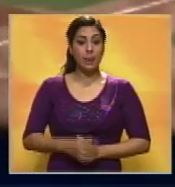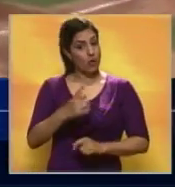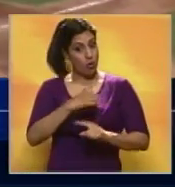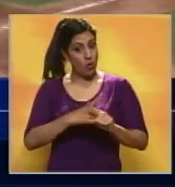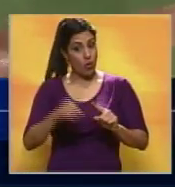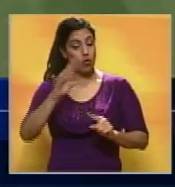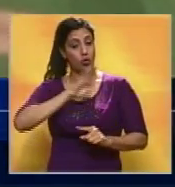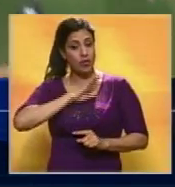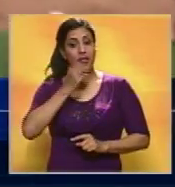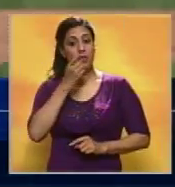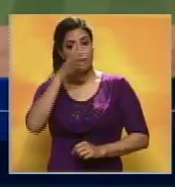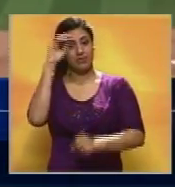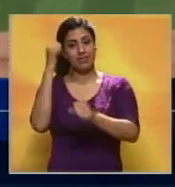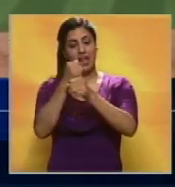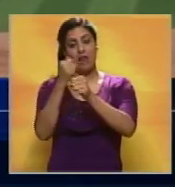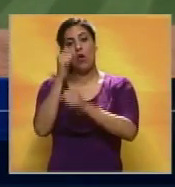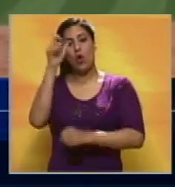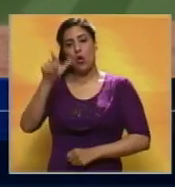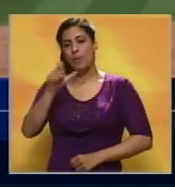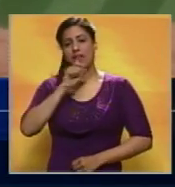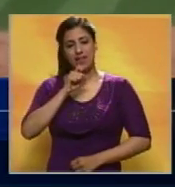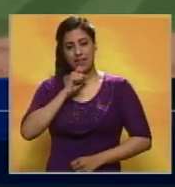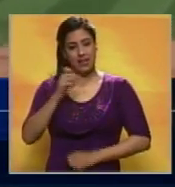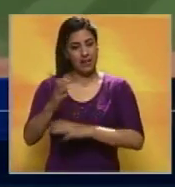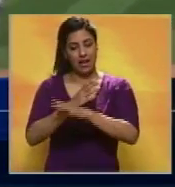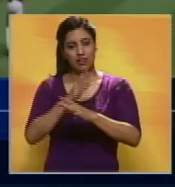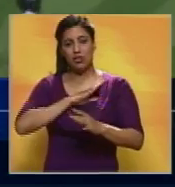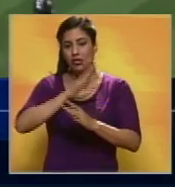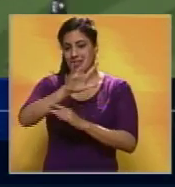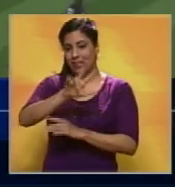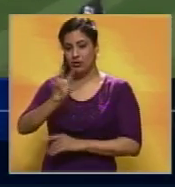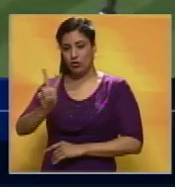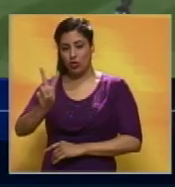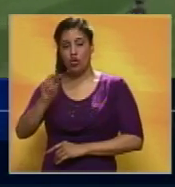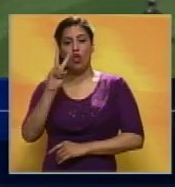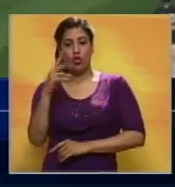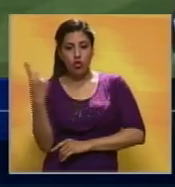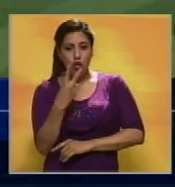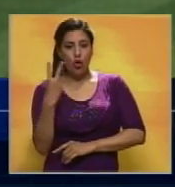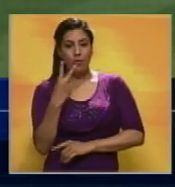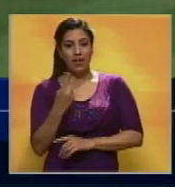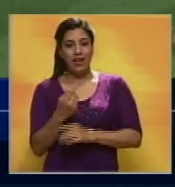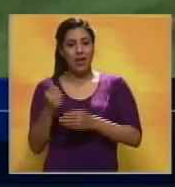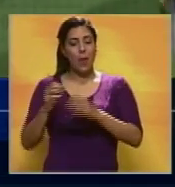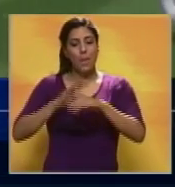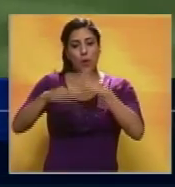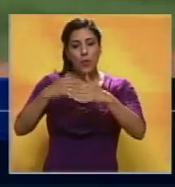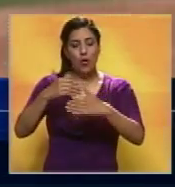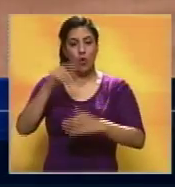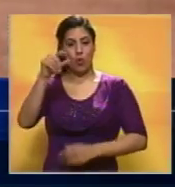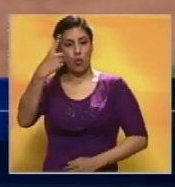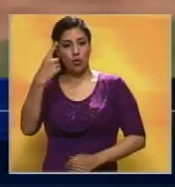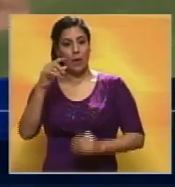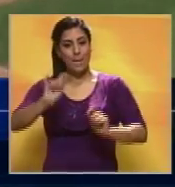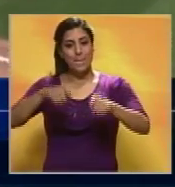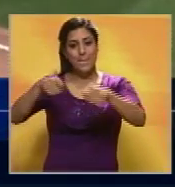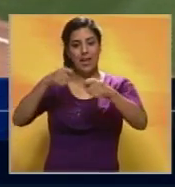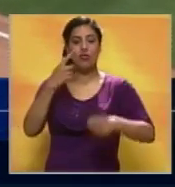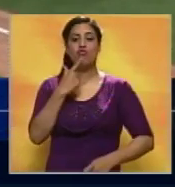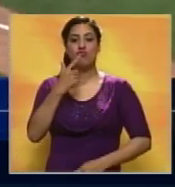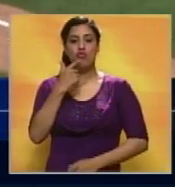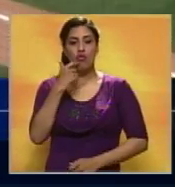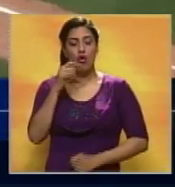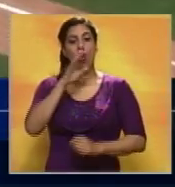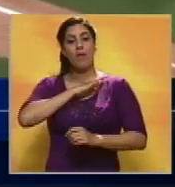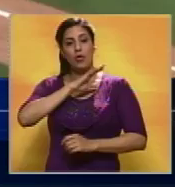Otro que tuvo una buena jornada fue Pablo Sandoval. El antesalista se fue de 3-2 con doble y remolcada en la caída de los Medias Rojas de Boston